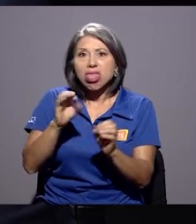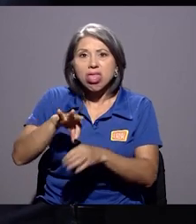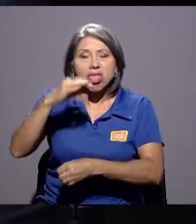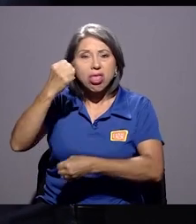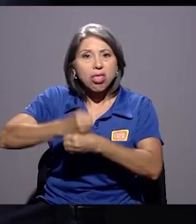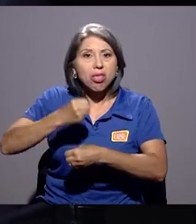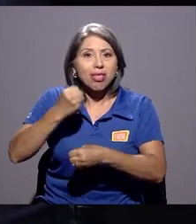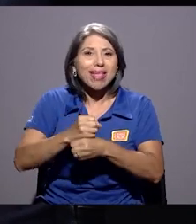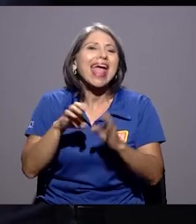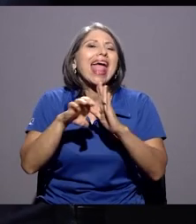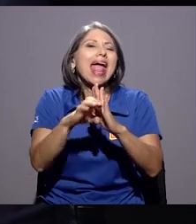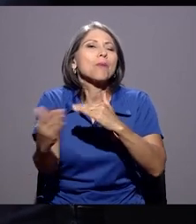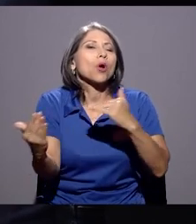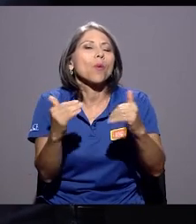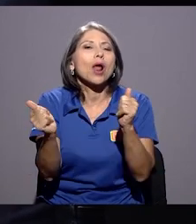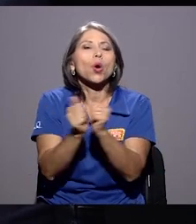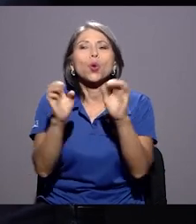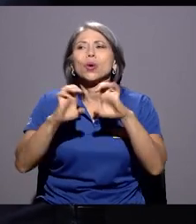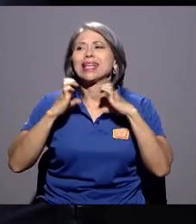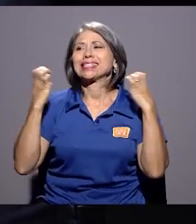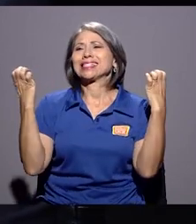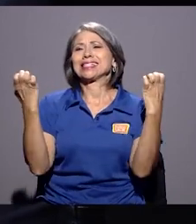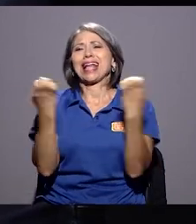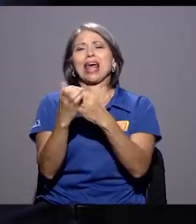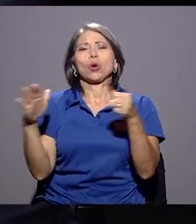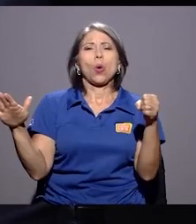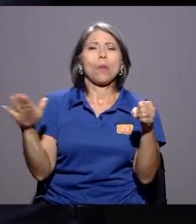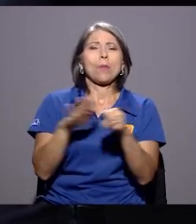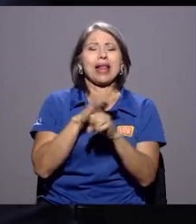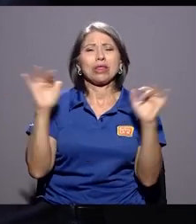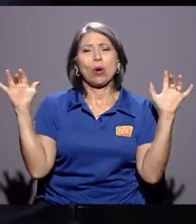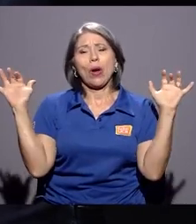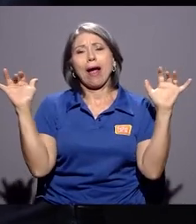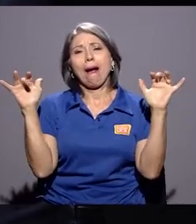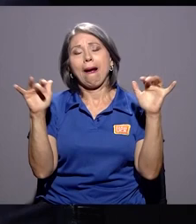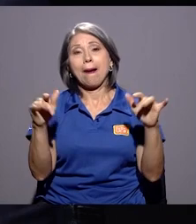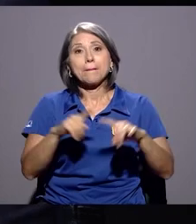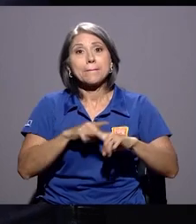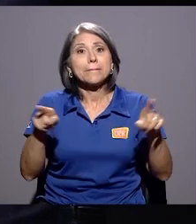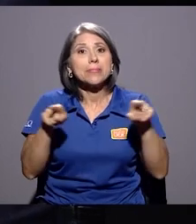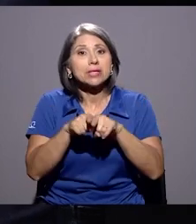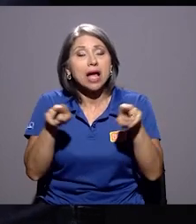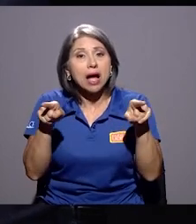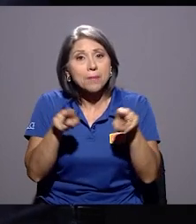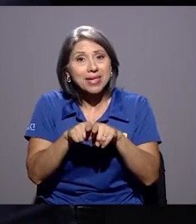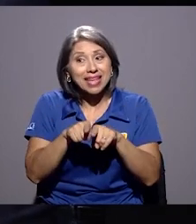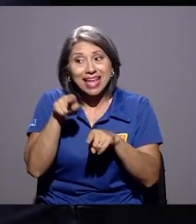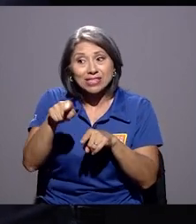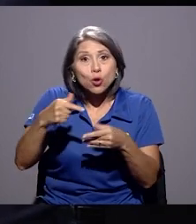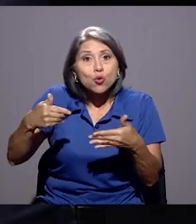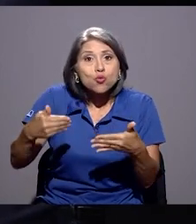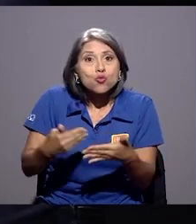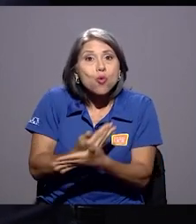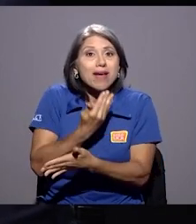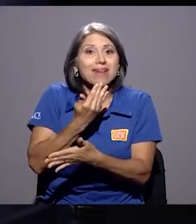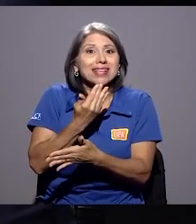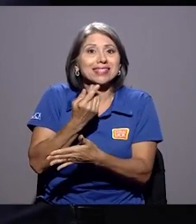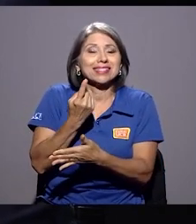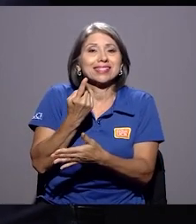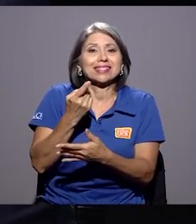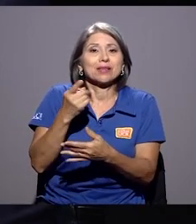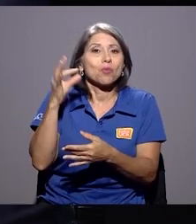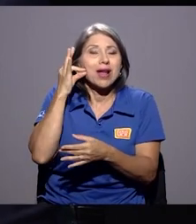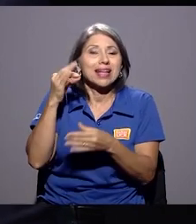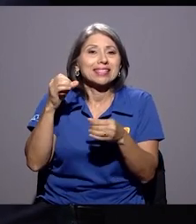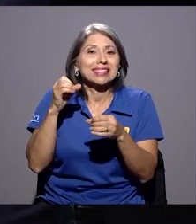un estadio completo, casi lleno de nuevas desempleadas. Pero además si agregas a los desalentados y agregas las